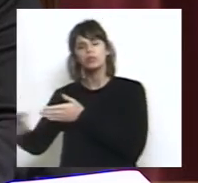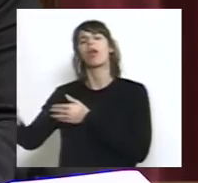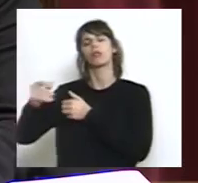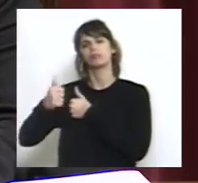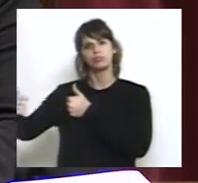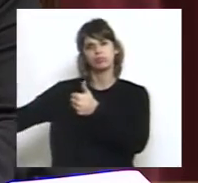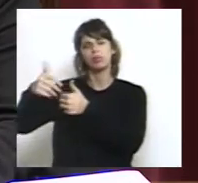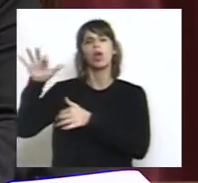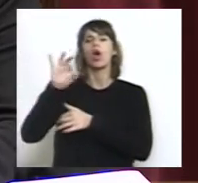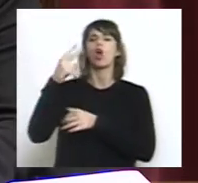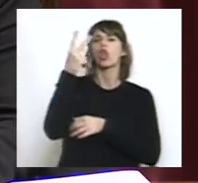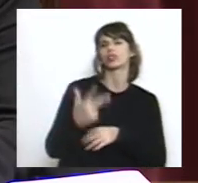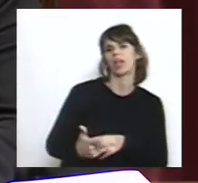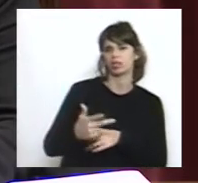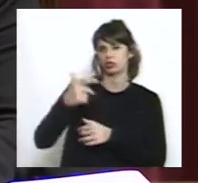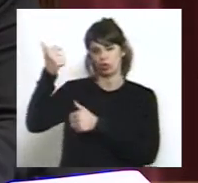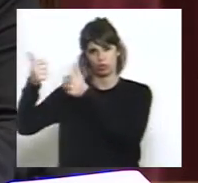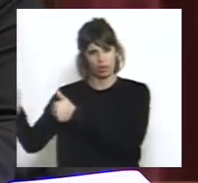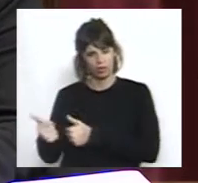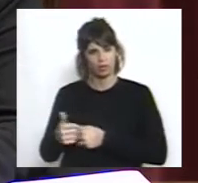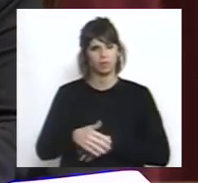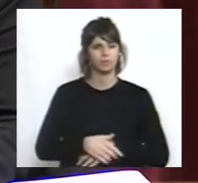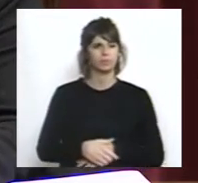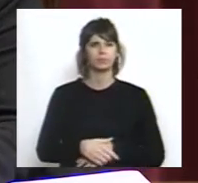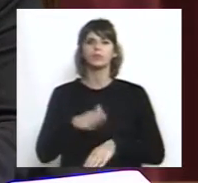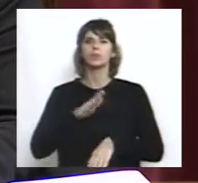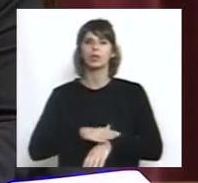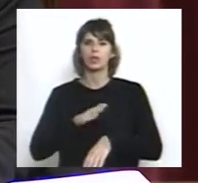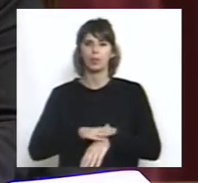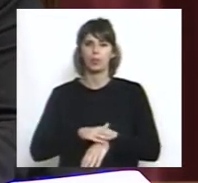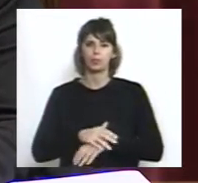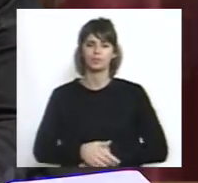terceras partes de los presentes. Tiempo.